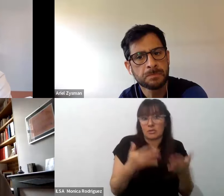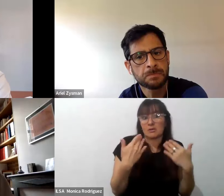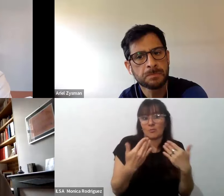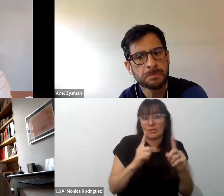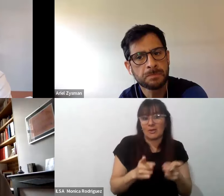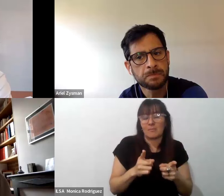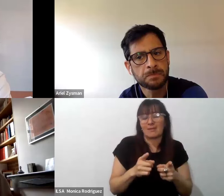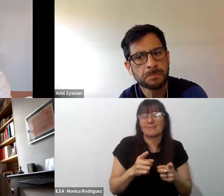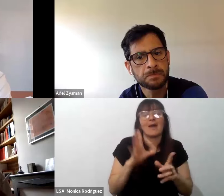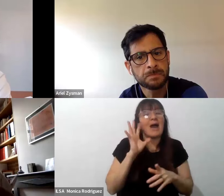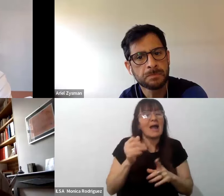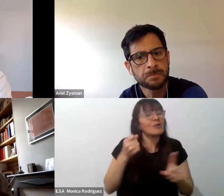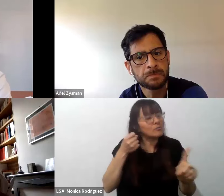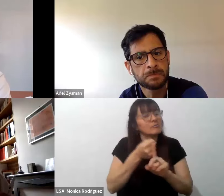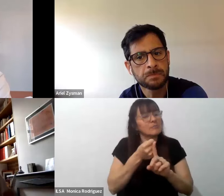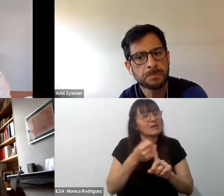impactó de